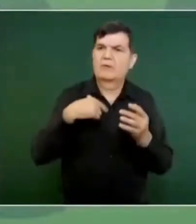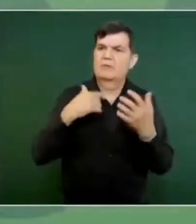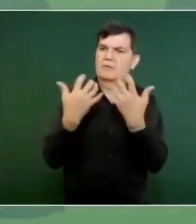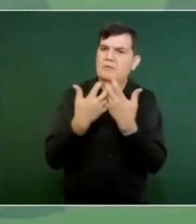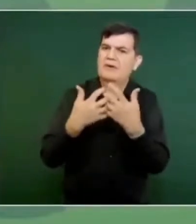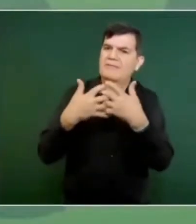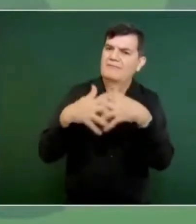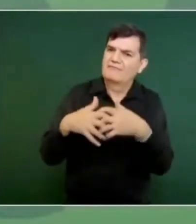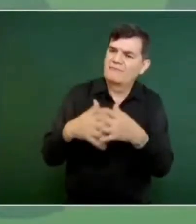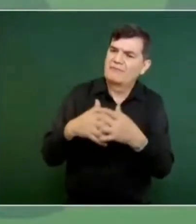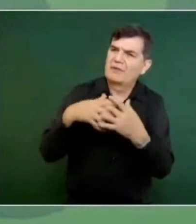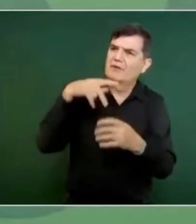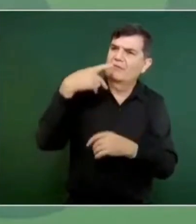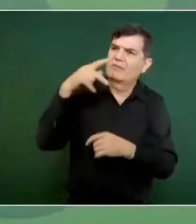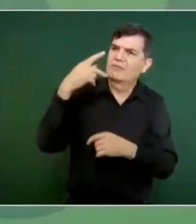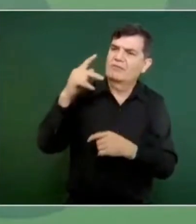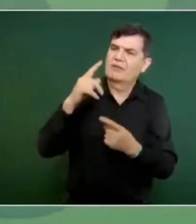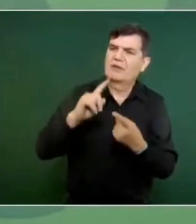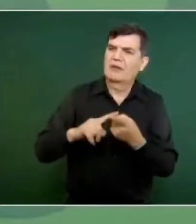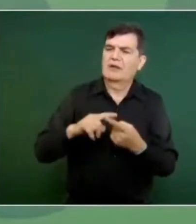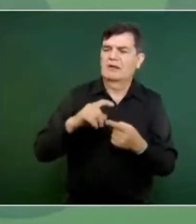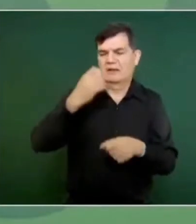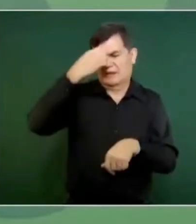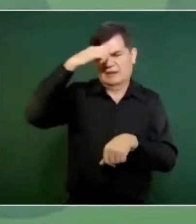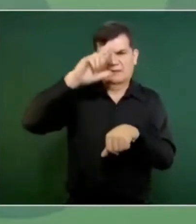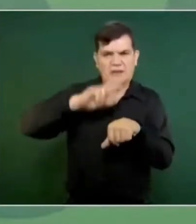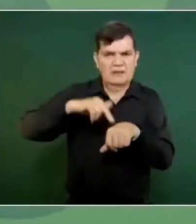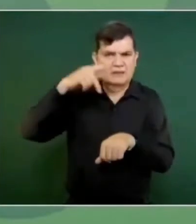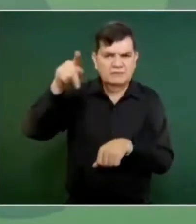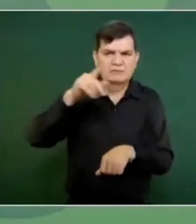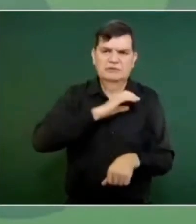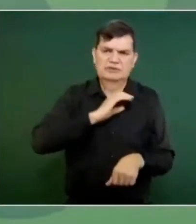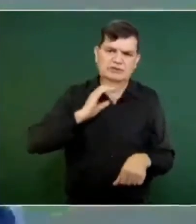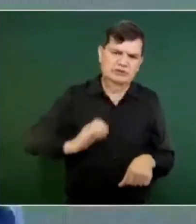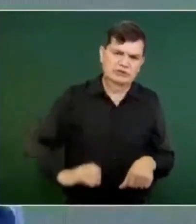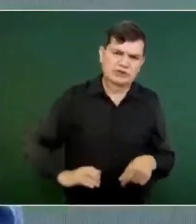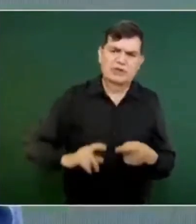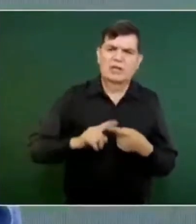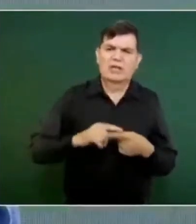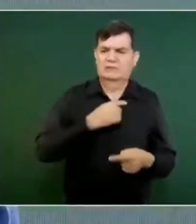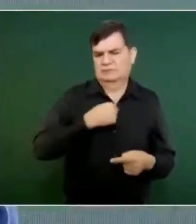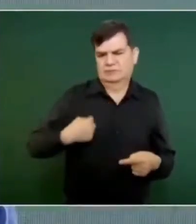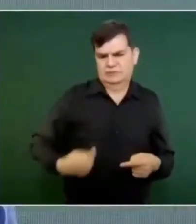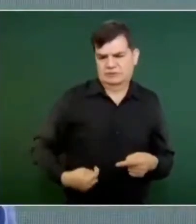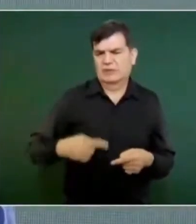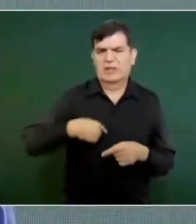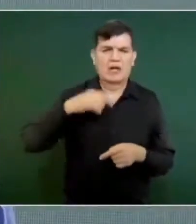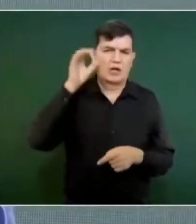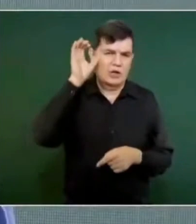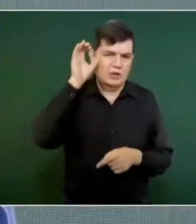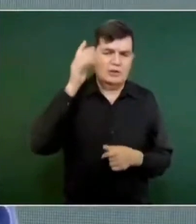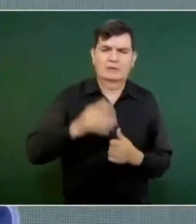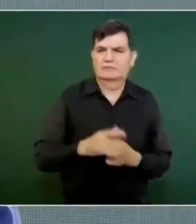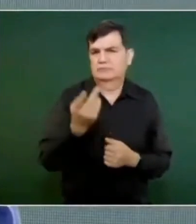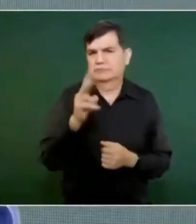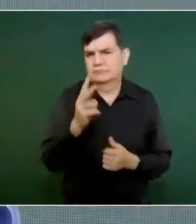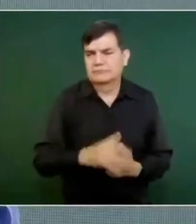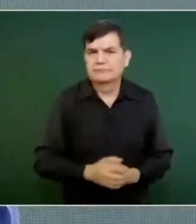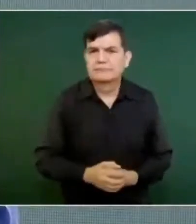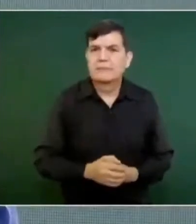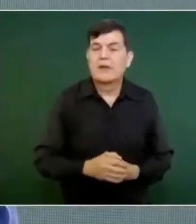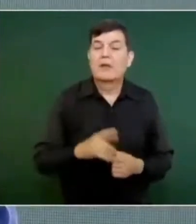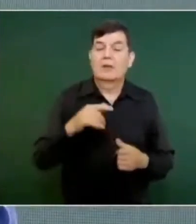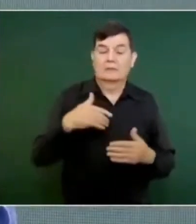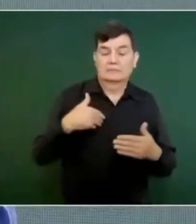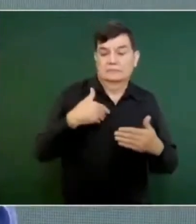en empresas extranjeras, sobre todo en China y en Corea. Y a